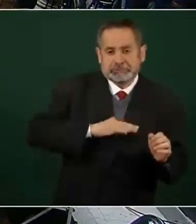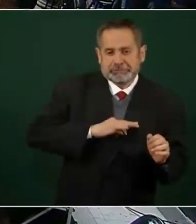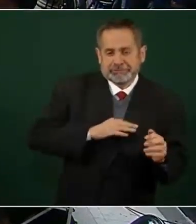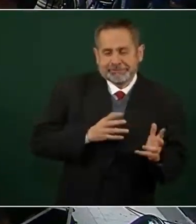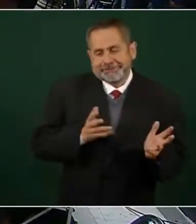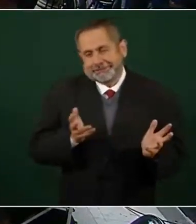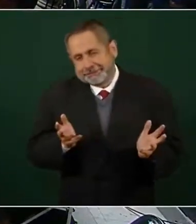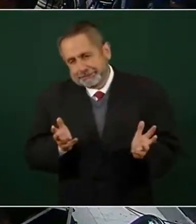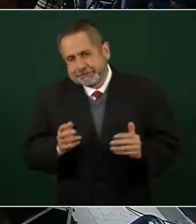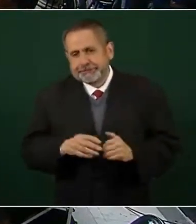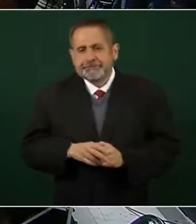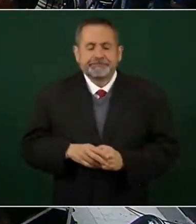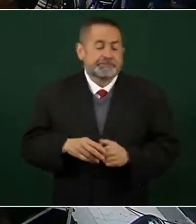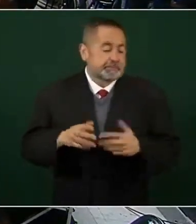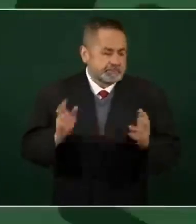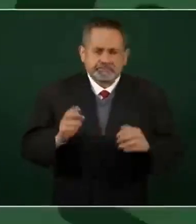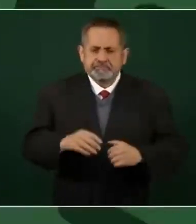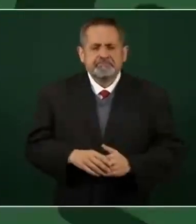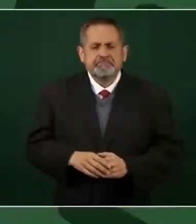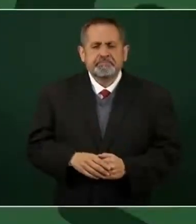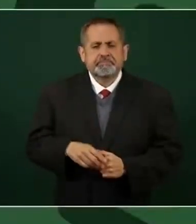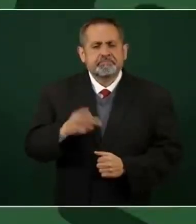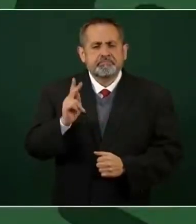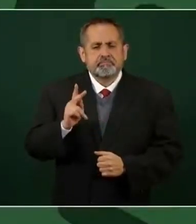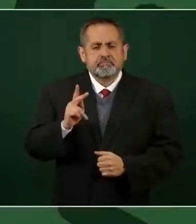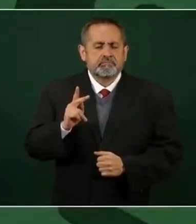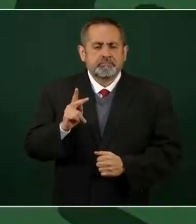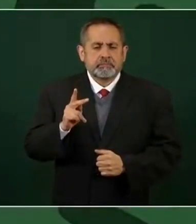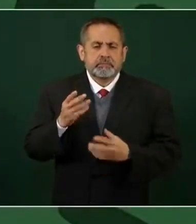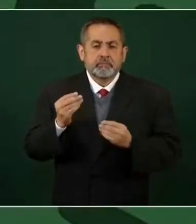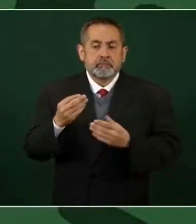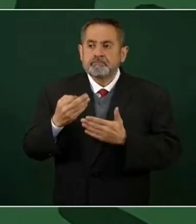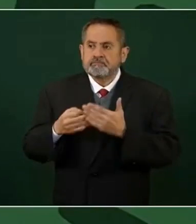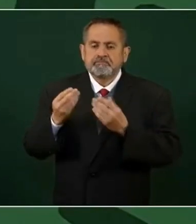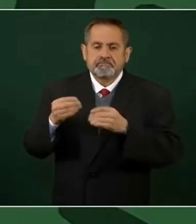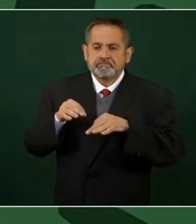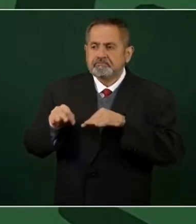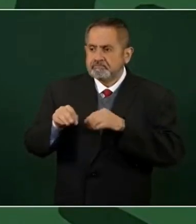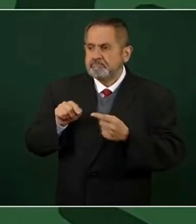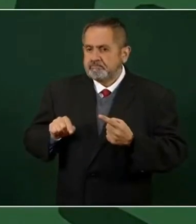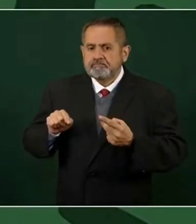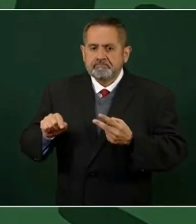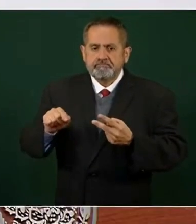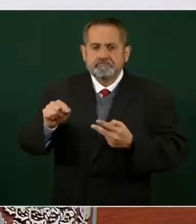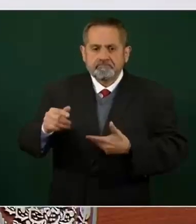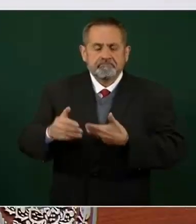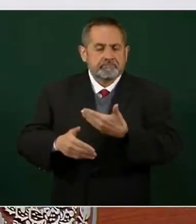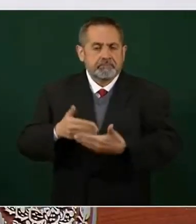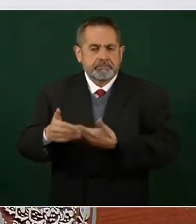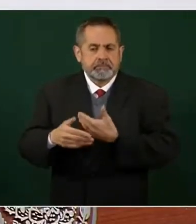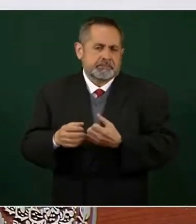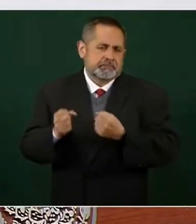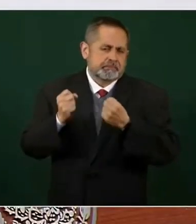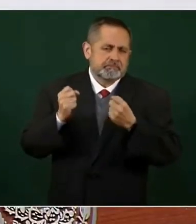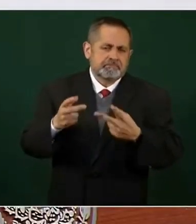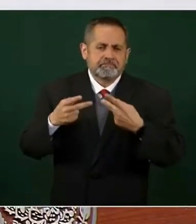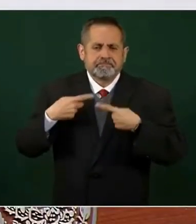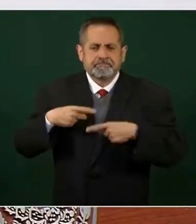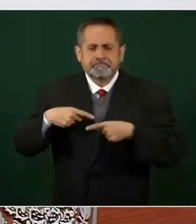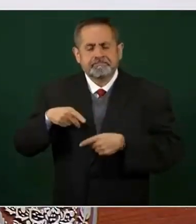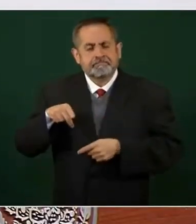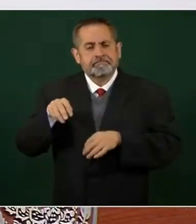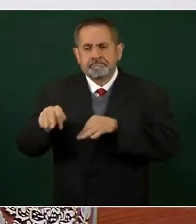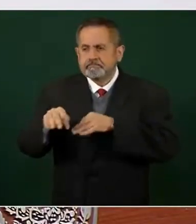En fin, pero nos queda mucho trabajo, mucha gente está